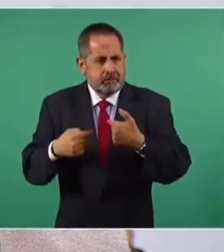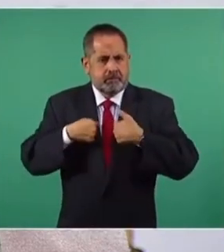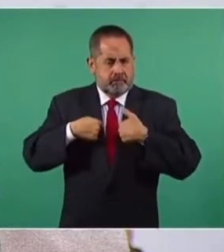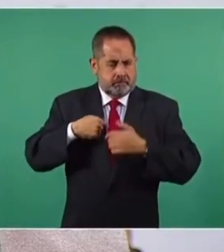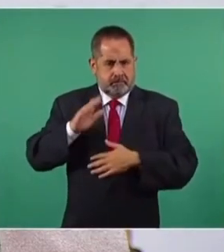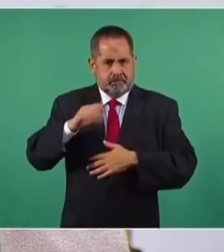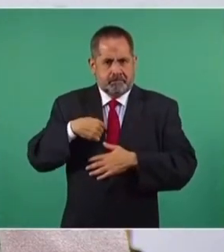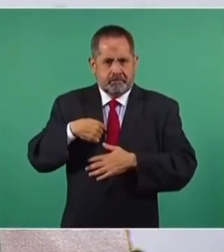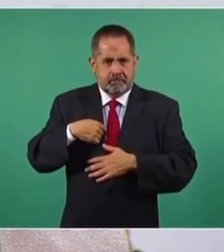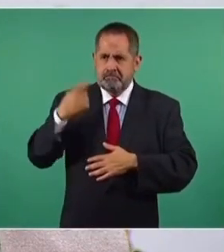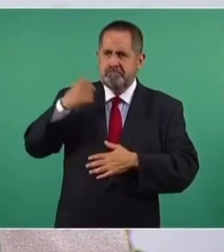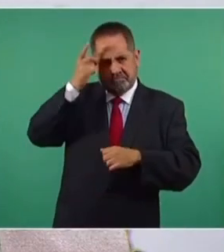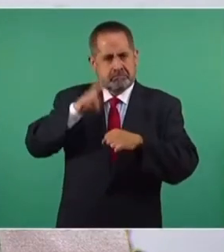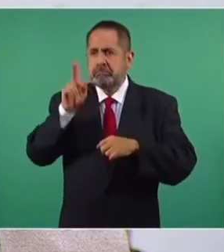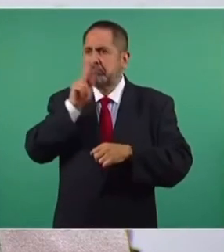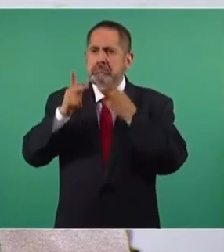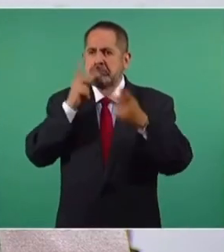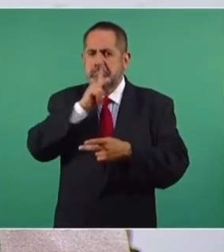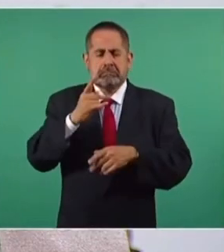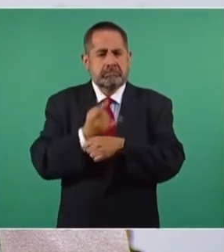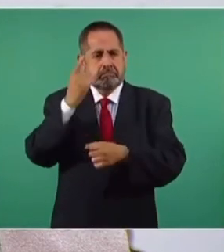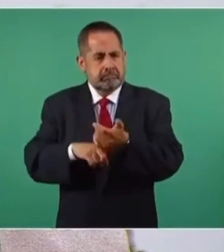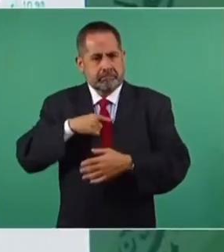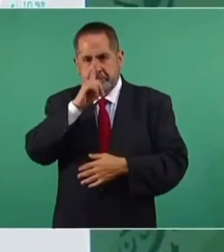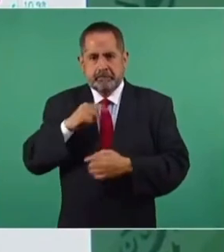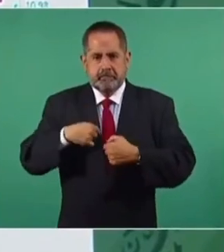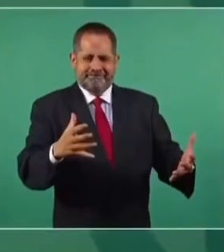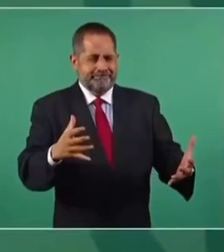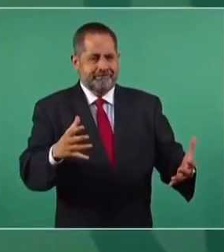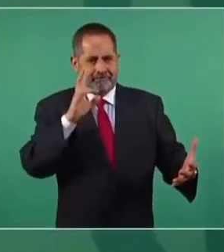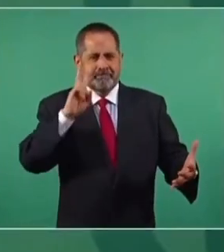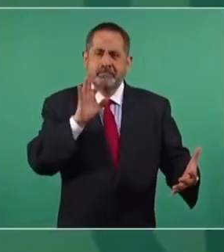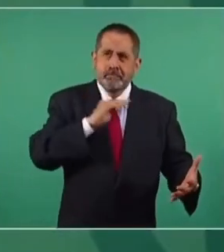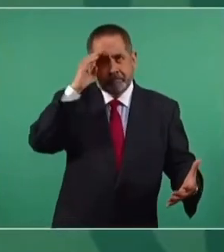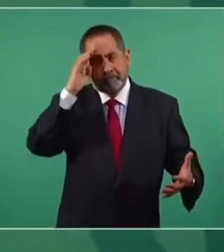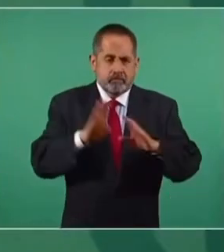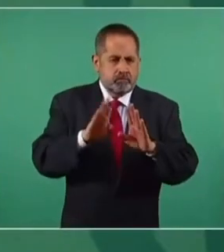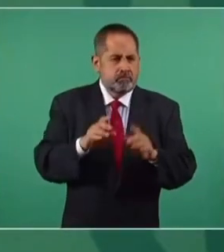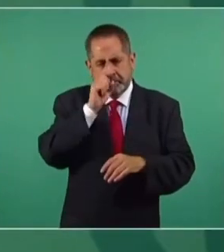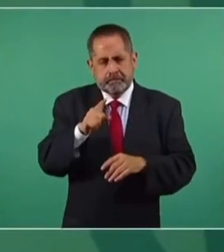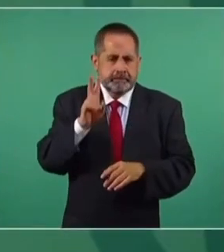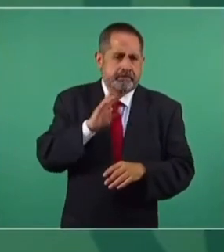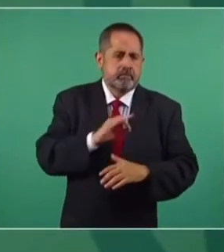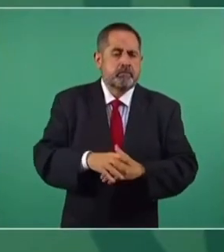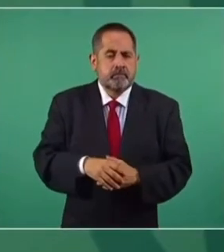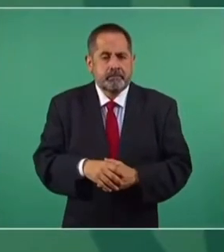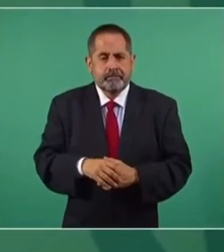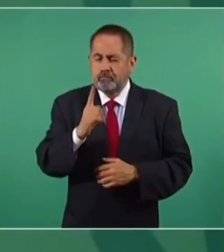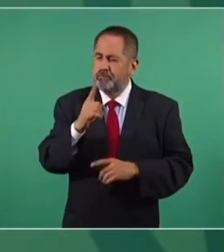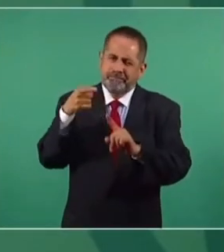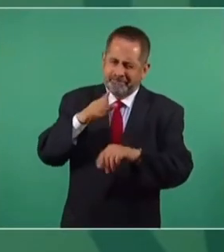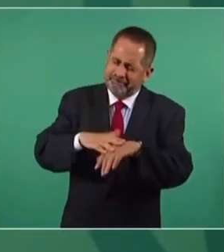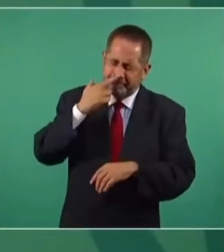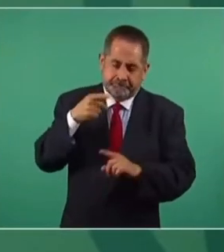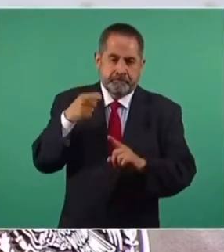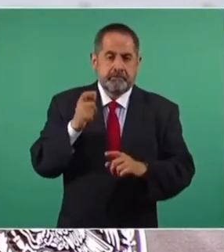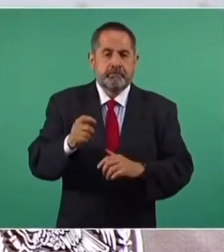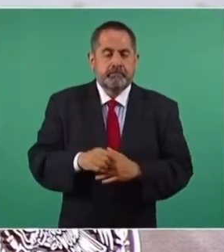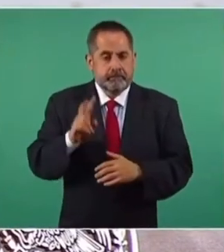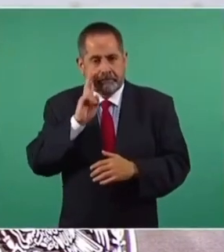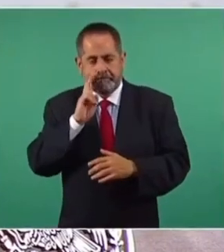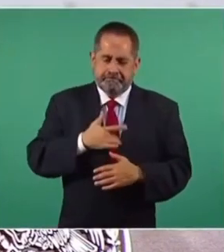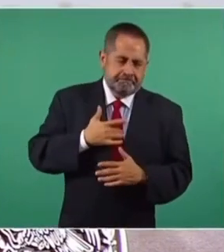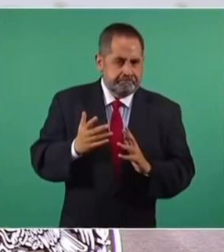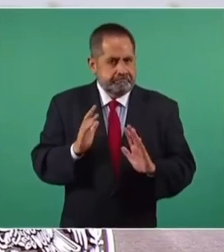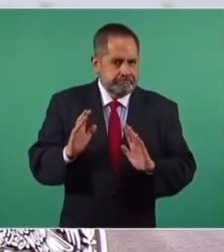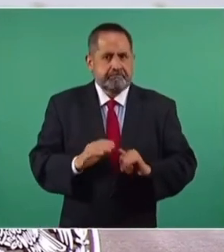está dejando a mí como demagogo, como mentiroso. Hay una forma también todavía más eficaz que